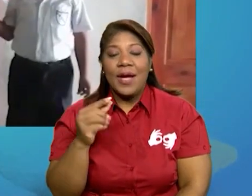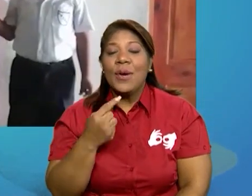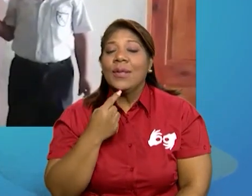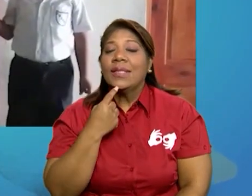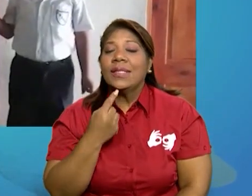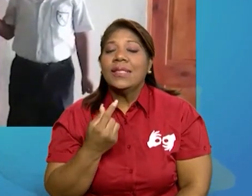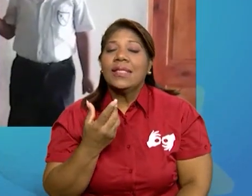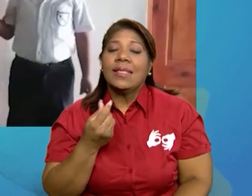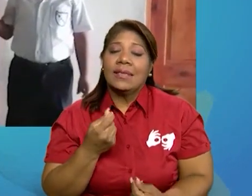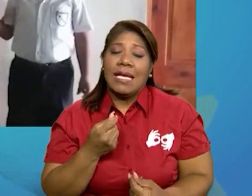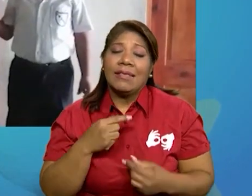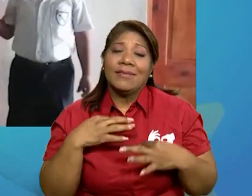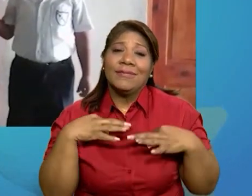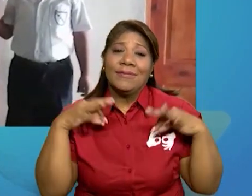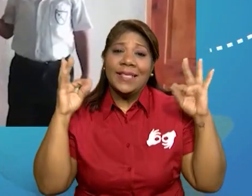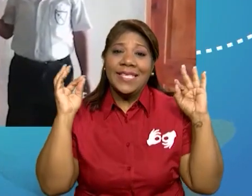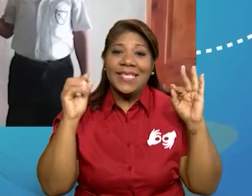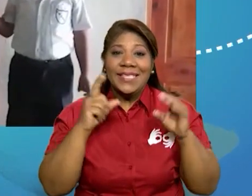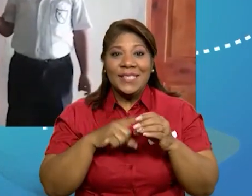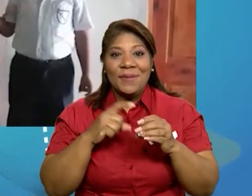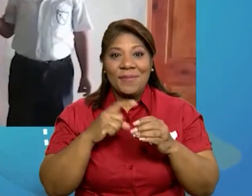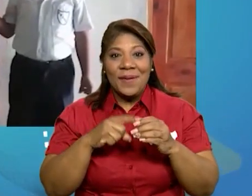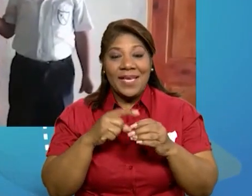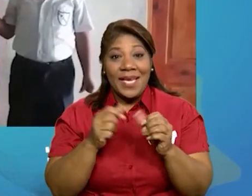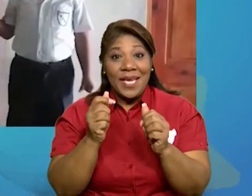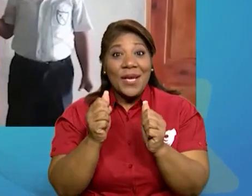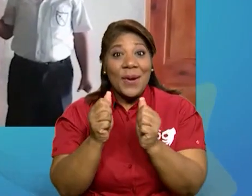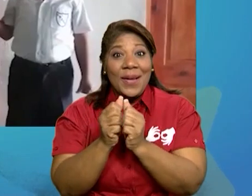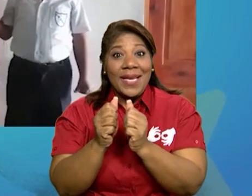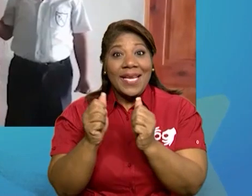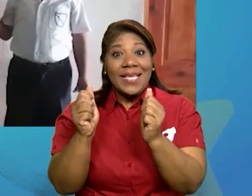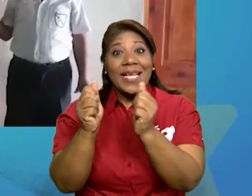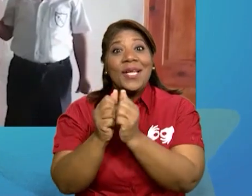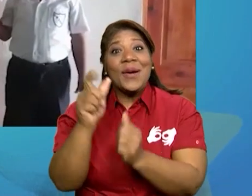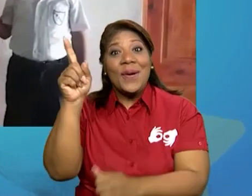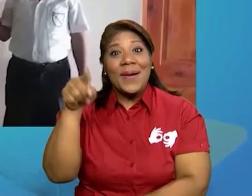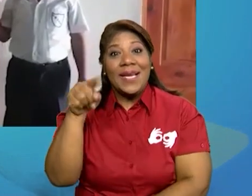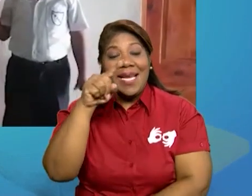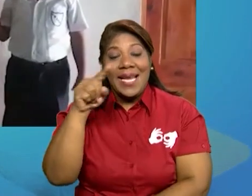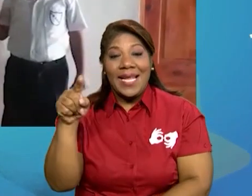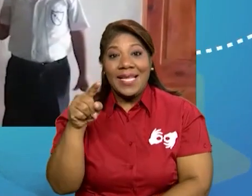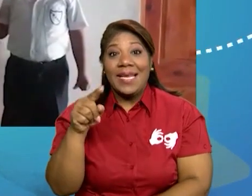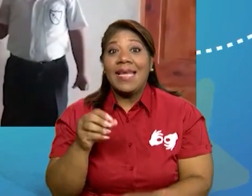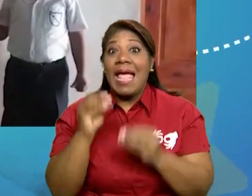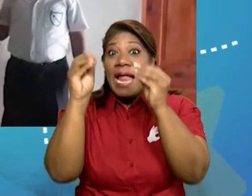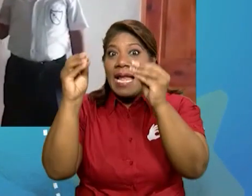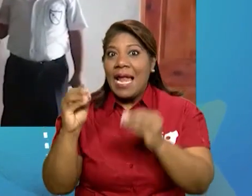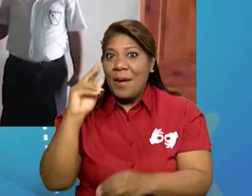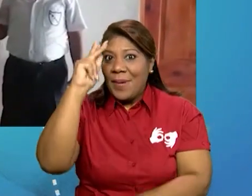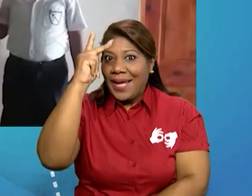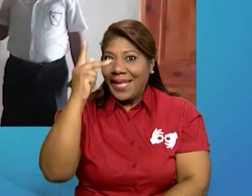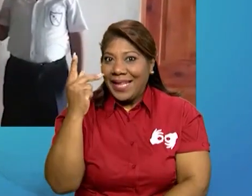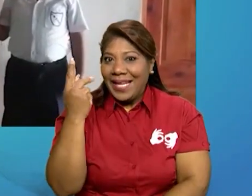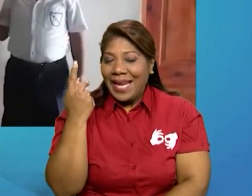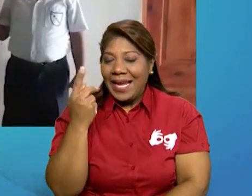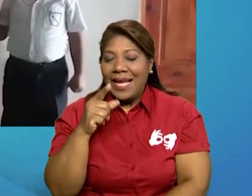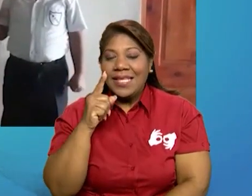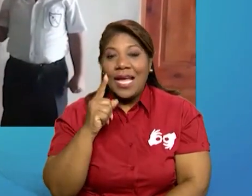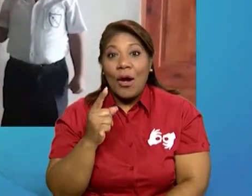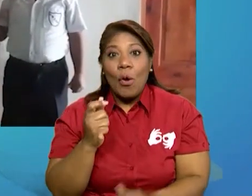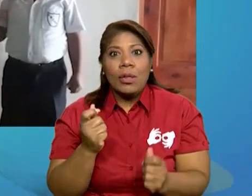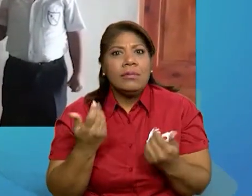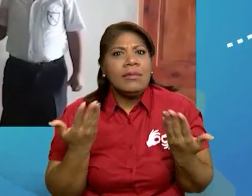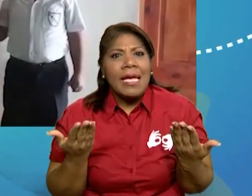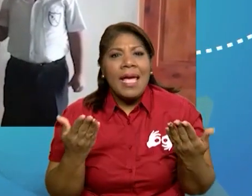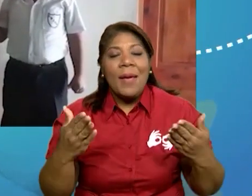participar en Conéctate con la estrella con la maestra Katia Miranda. Hoy celebramos un año